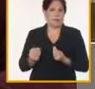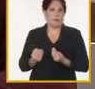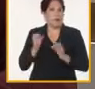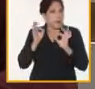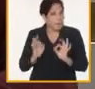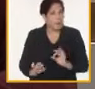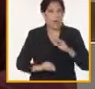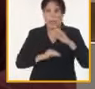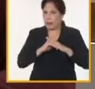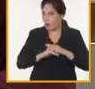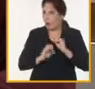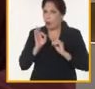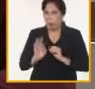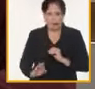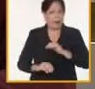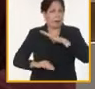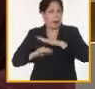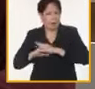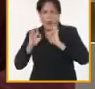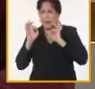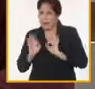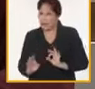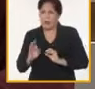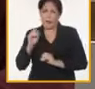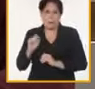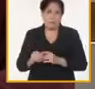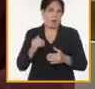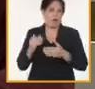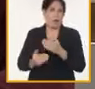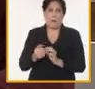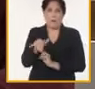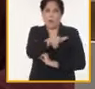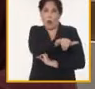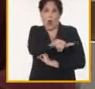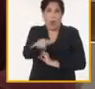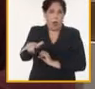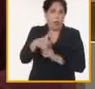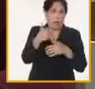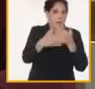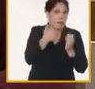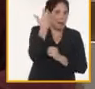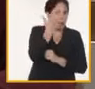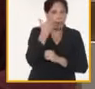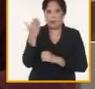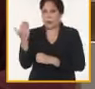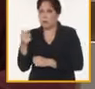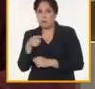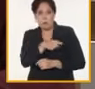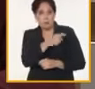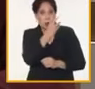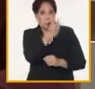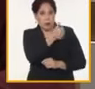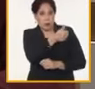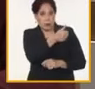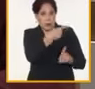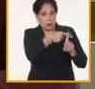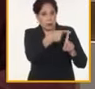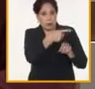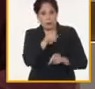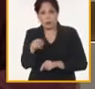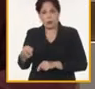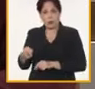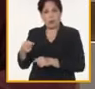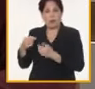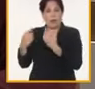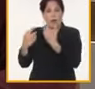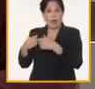mismas limitaciones económicas financieras con los mismos problemas del medio ambiente a los cuales tú has hecho alusión pero